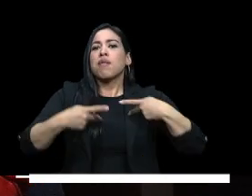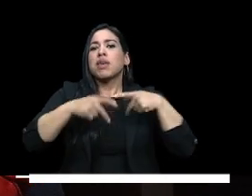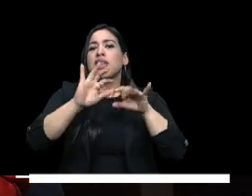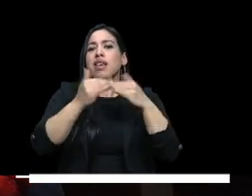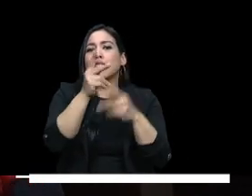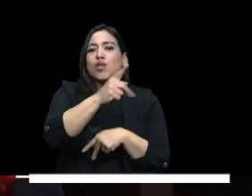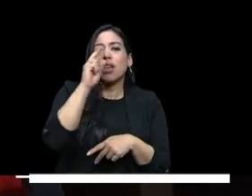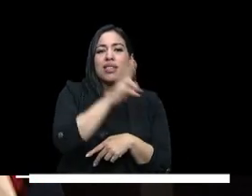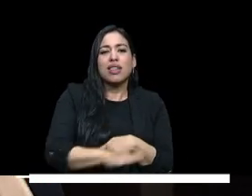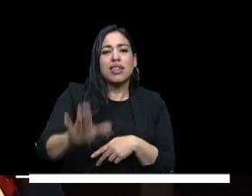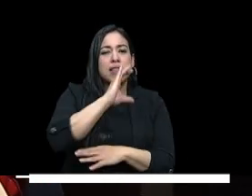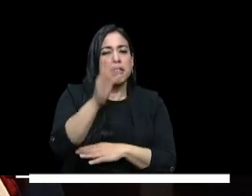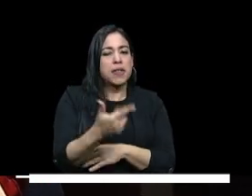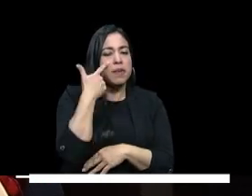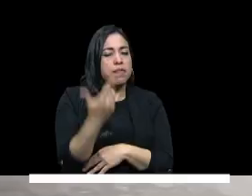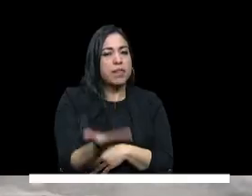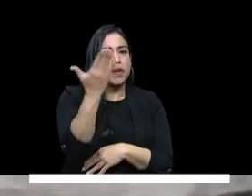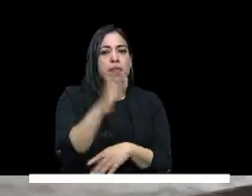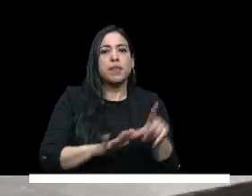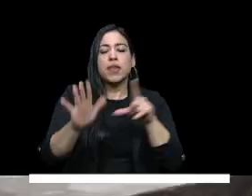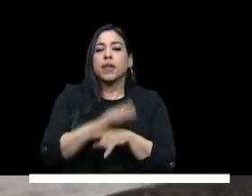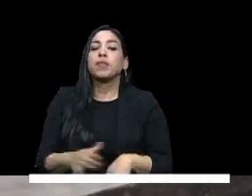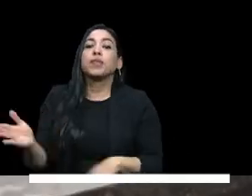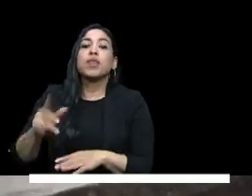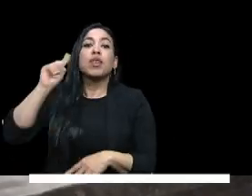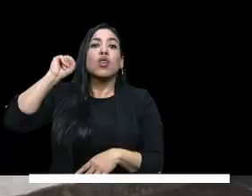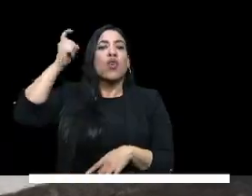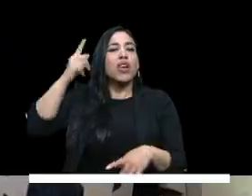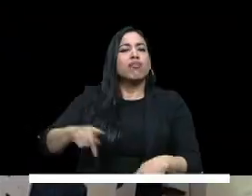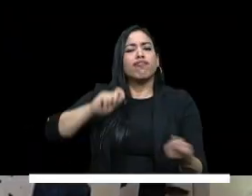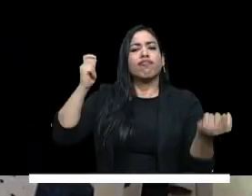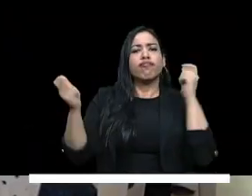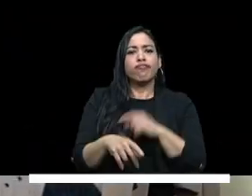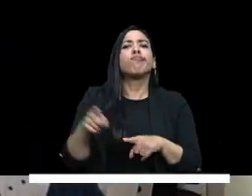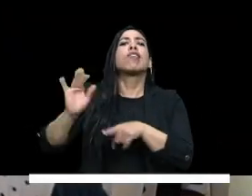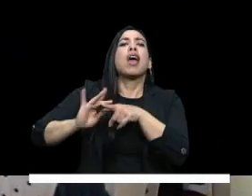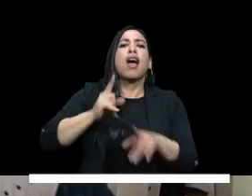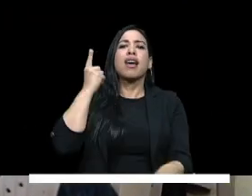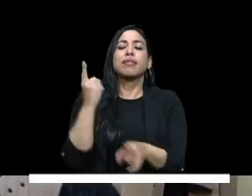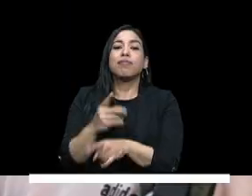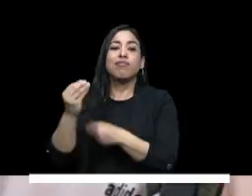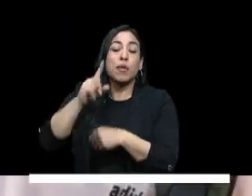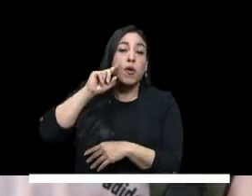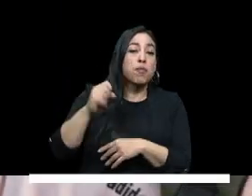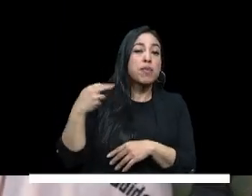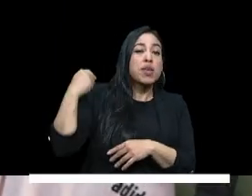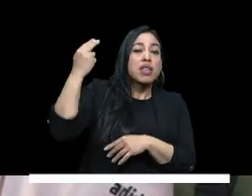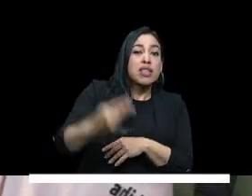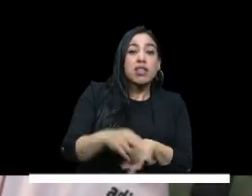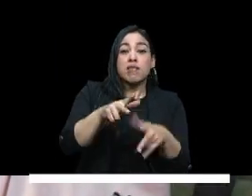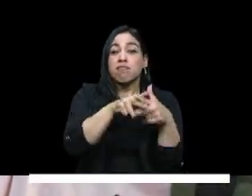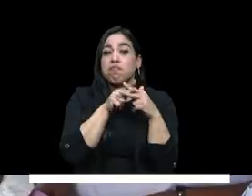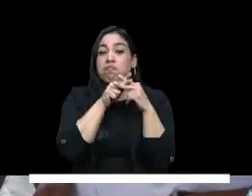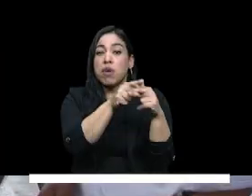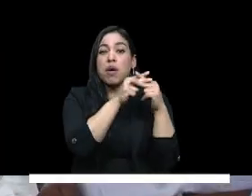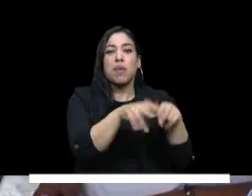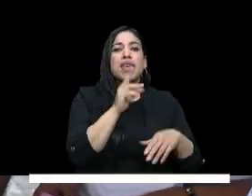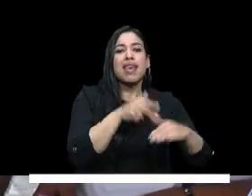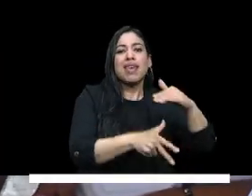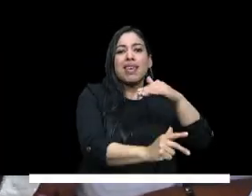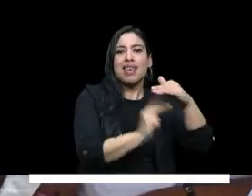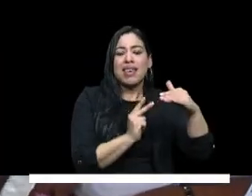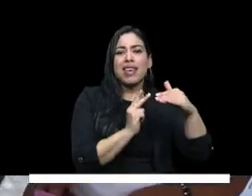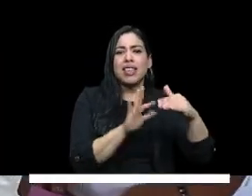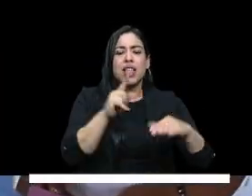de los estudiantes de Colombia vean ustedes el gobierno del cambio actúa y logró por primera vez en la historia que los créditos otorgados por el